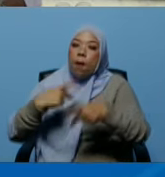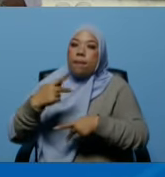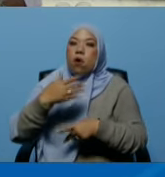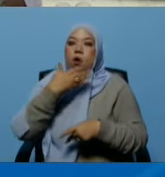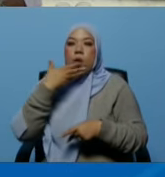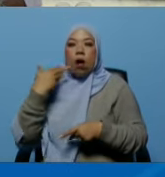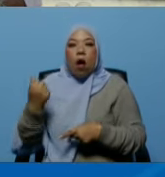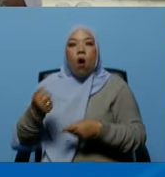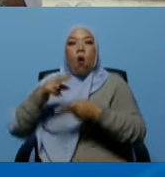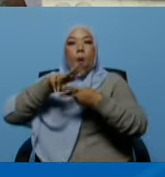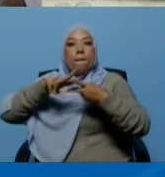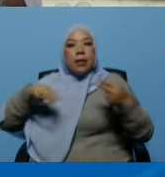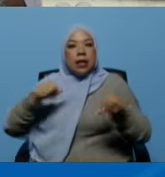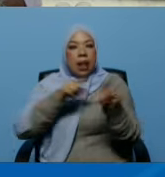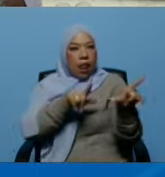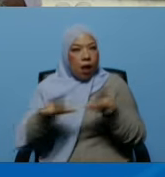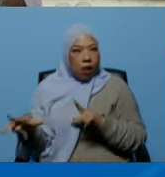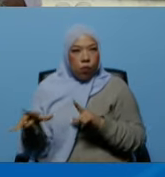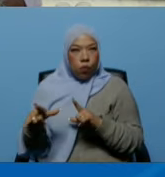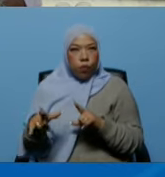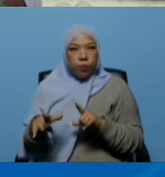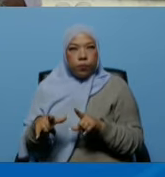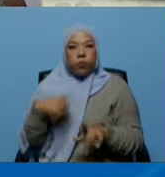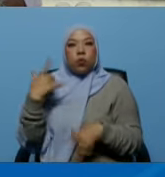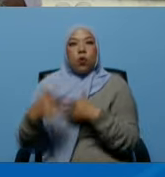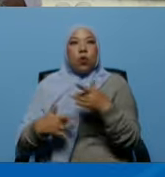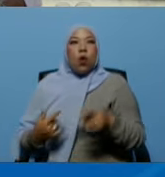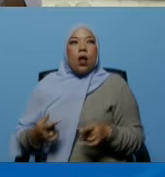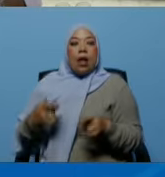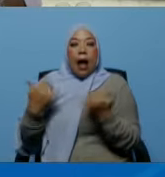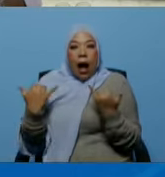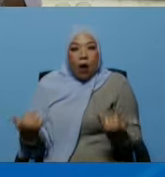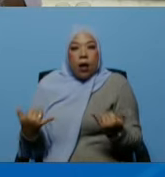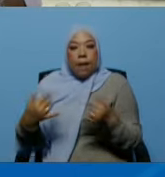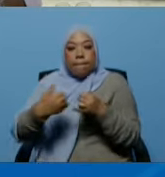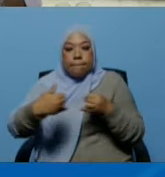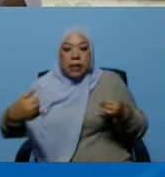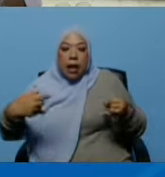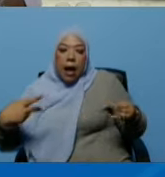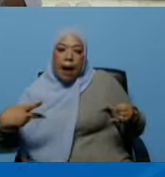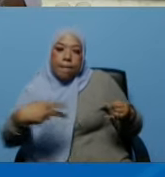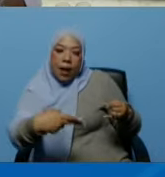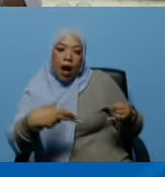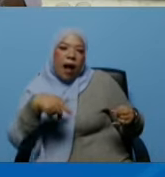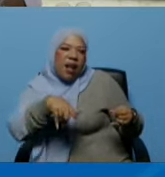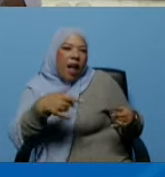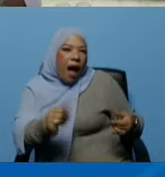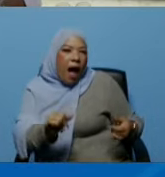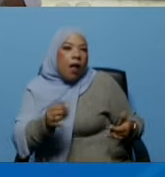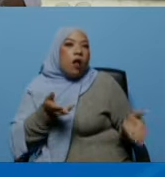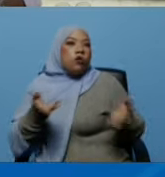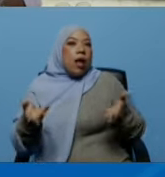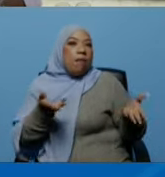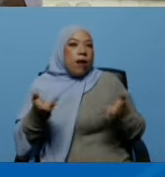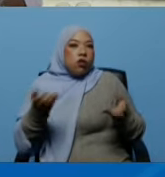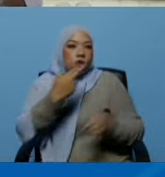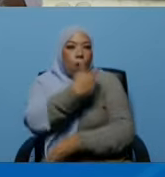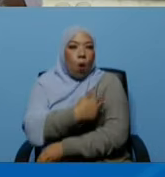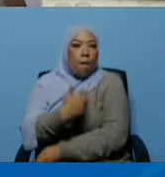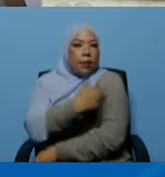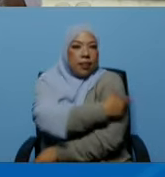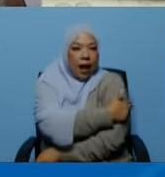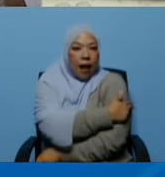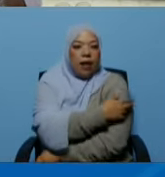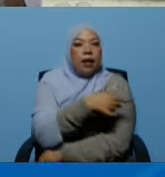vamos a proceder a la reinauguración del servicio de hospitalización